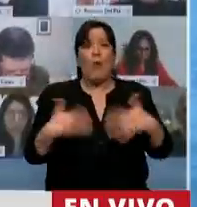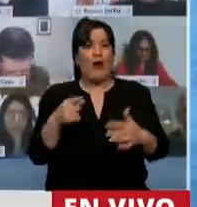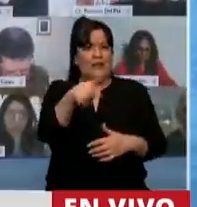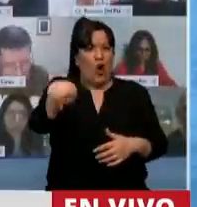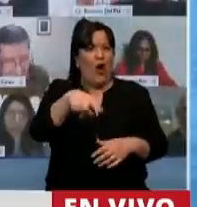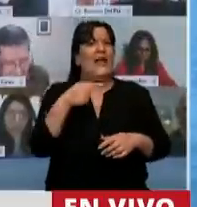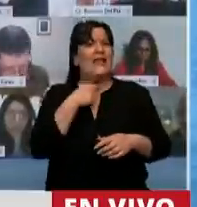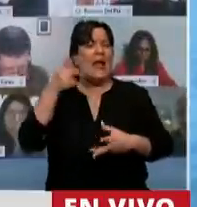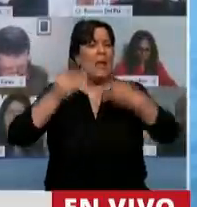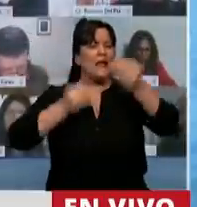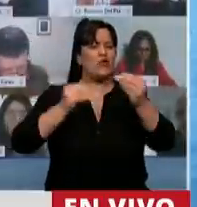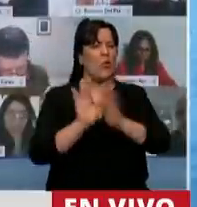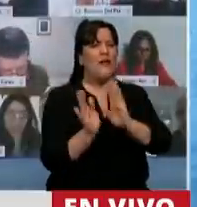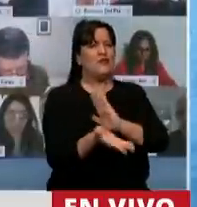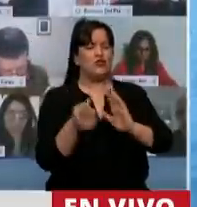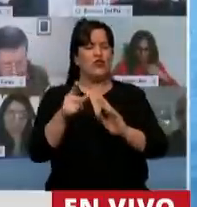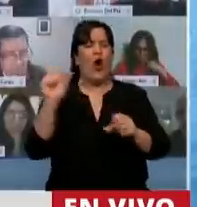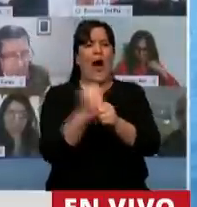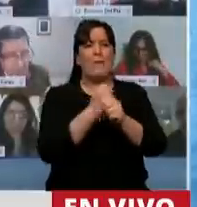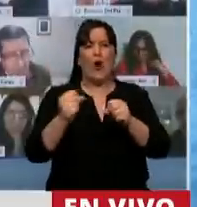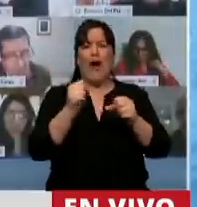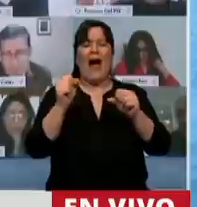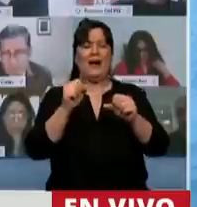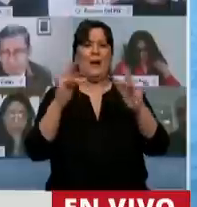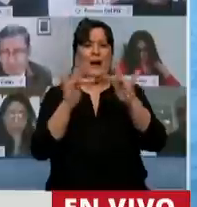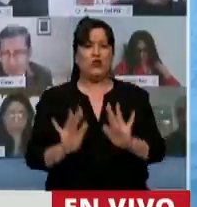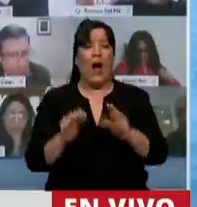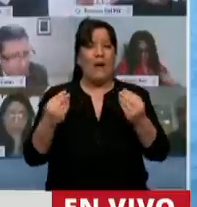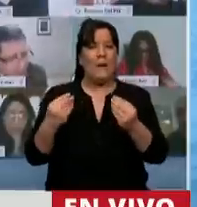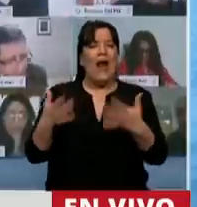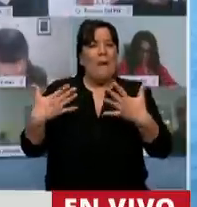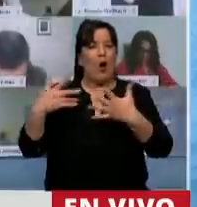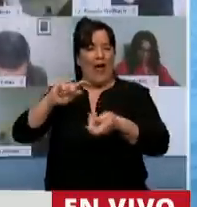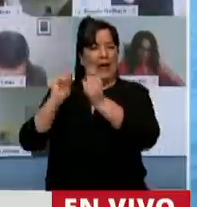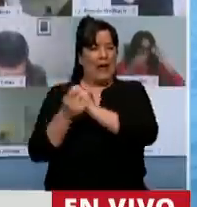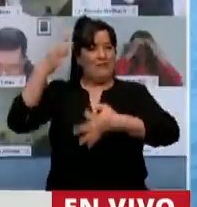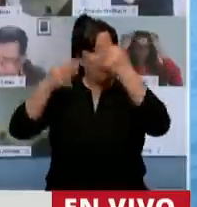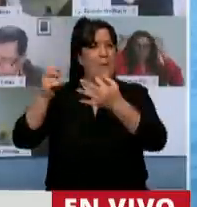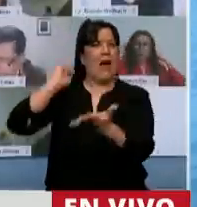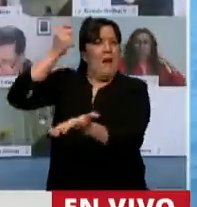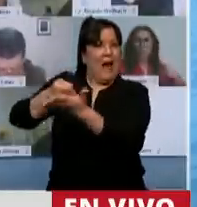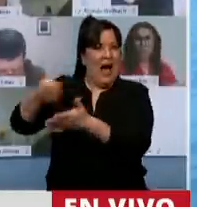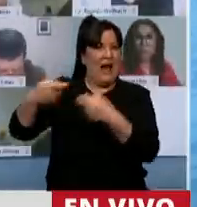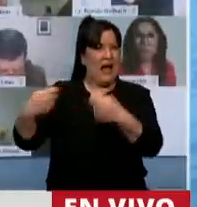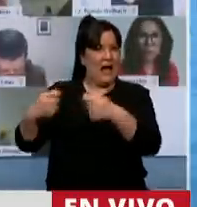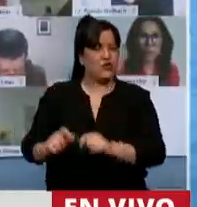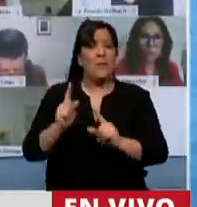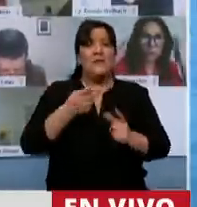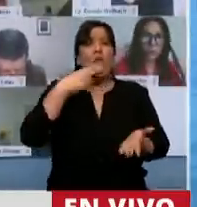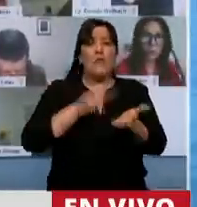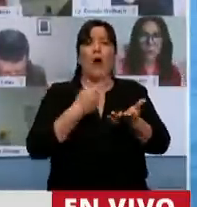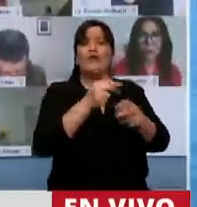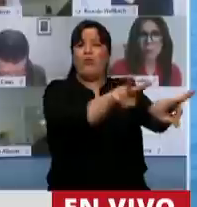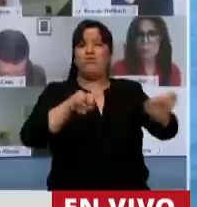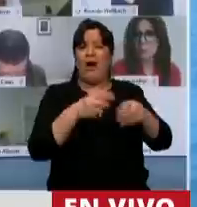quieren sacar el presupuesto de manera virtual. Para poder comprar la reforma judicial y pagarla con el impuesto que van a